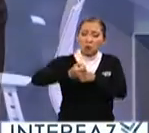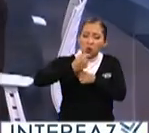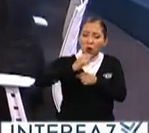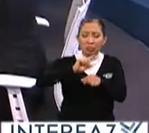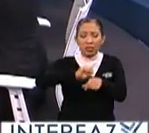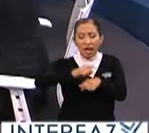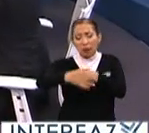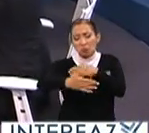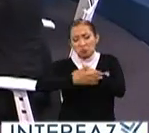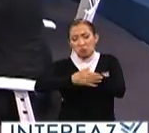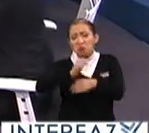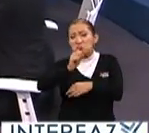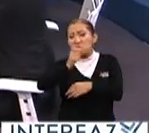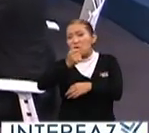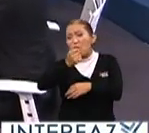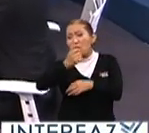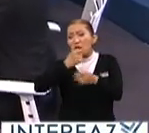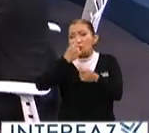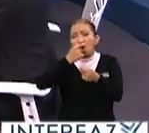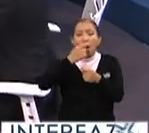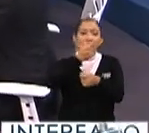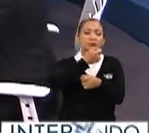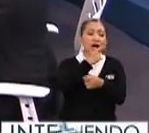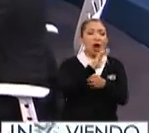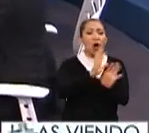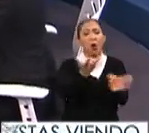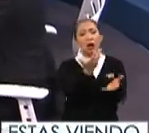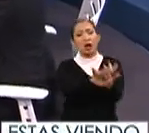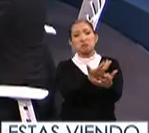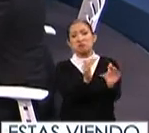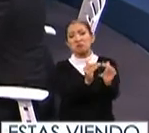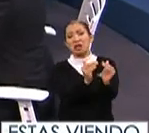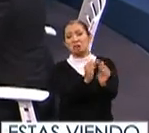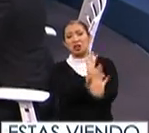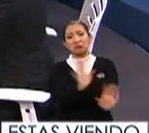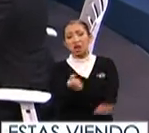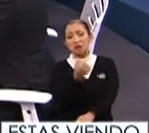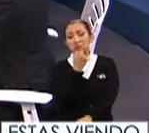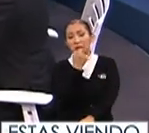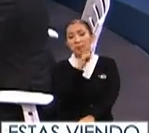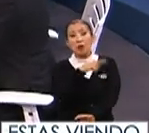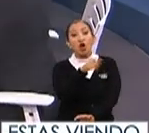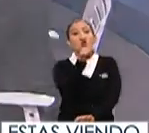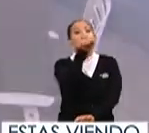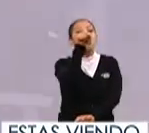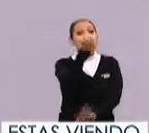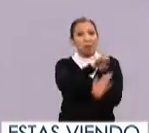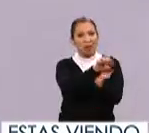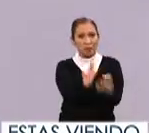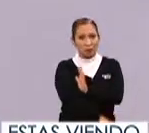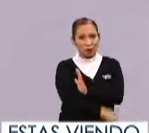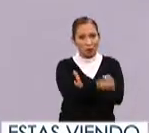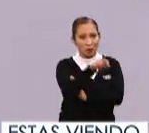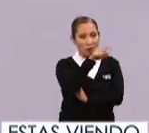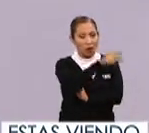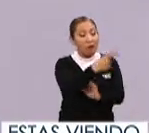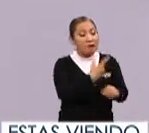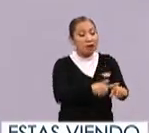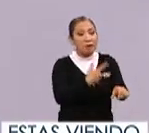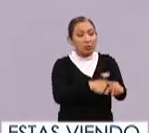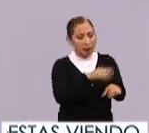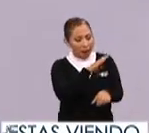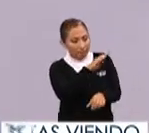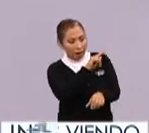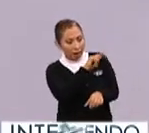de días incluso vía oral incluso en casa ¿de acuerdo? Pero cuando te enfrentas tú a una enfermedad